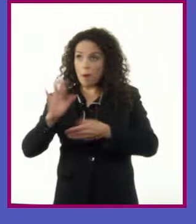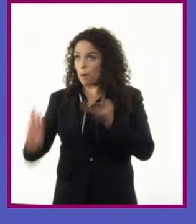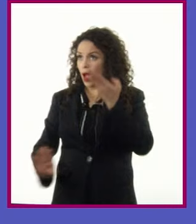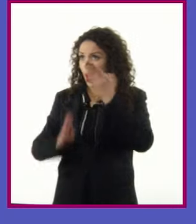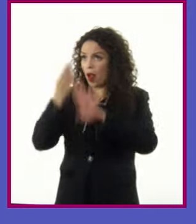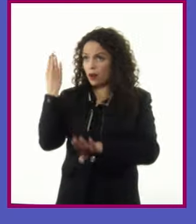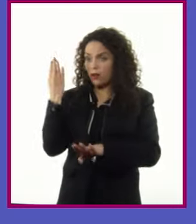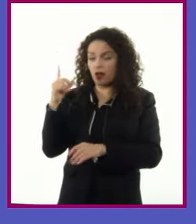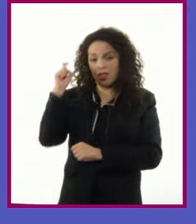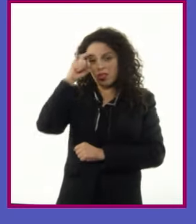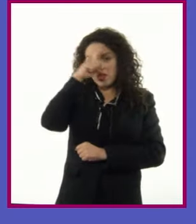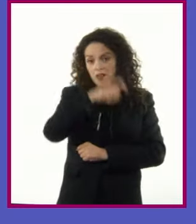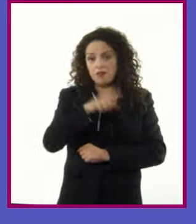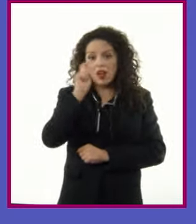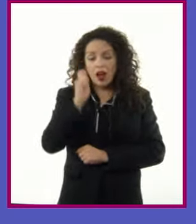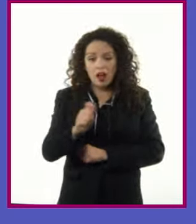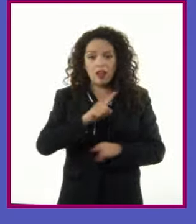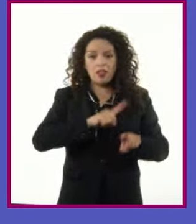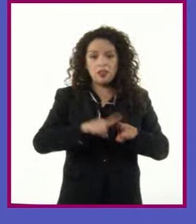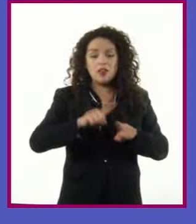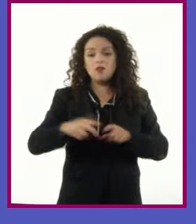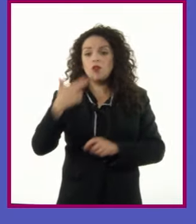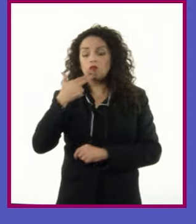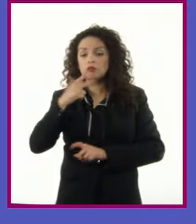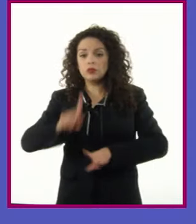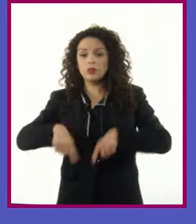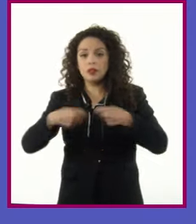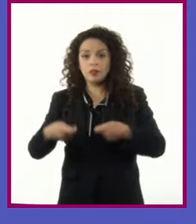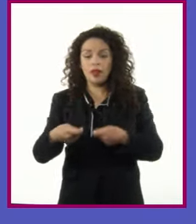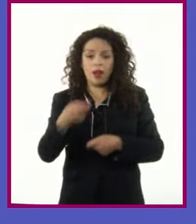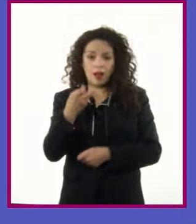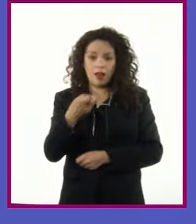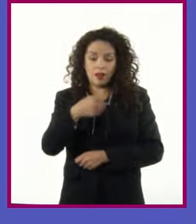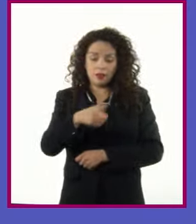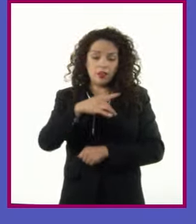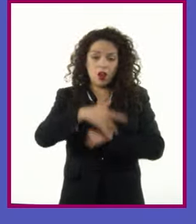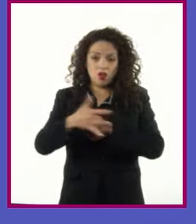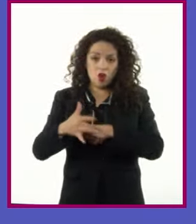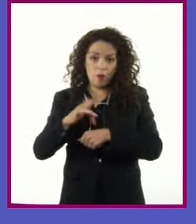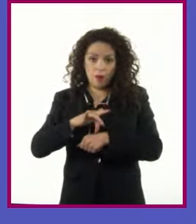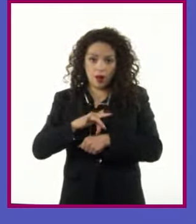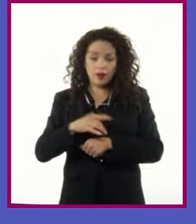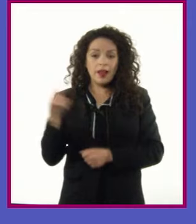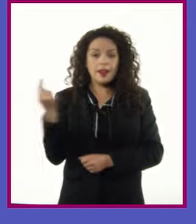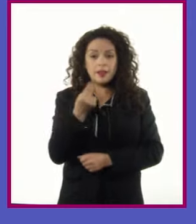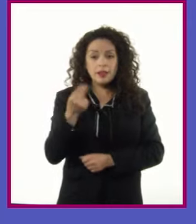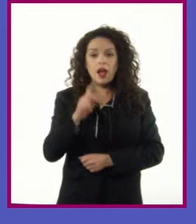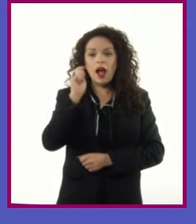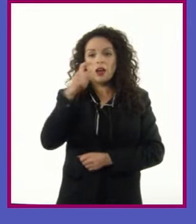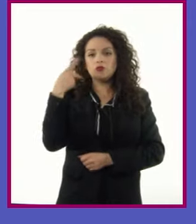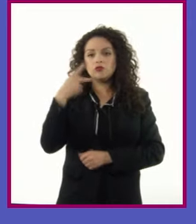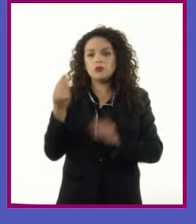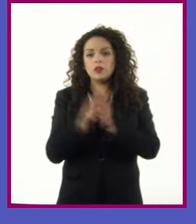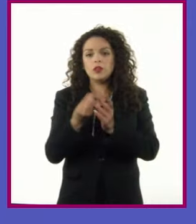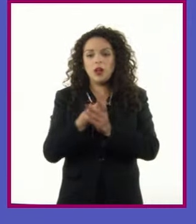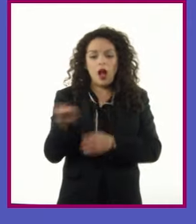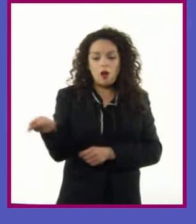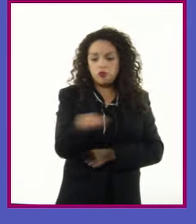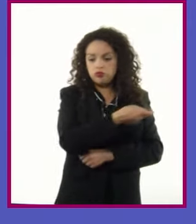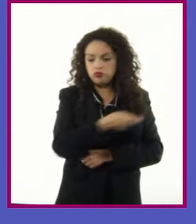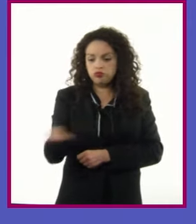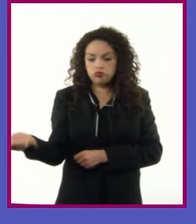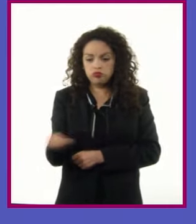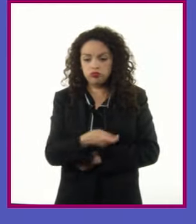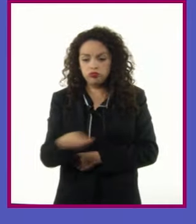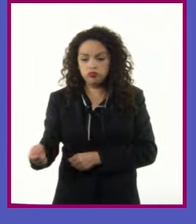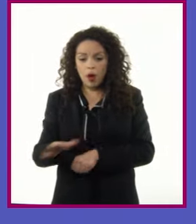credibilidad Ante los diferentes usos que se le puedan dar Se requieren sistemas de riego para la producción Dado que el nopal se